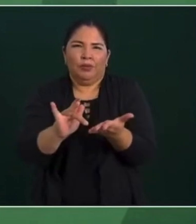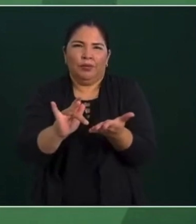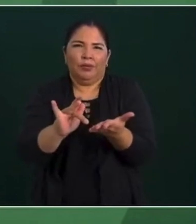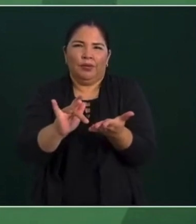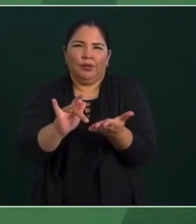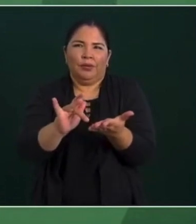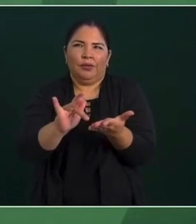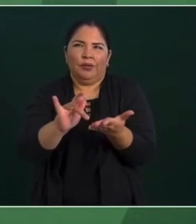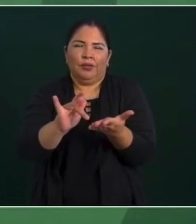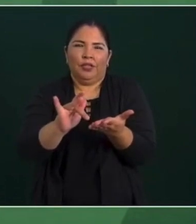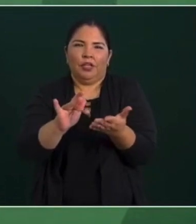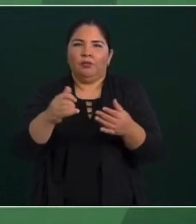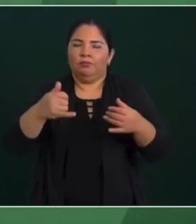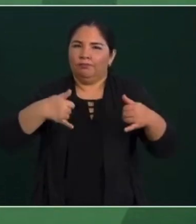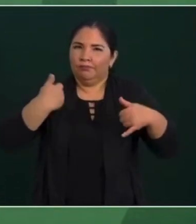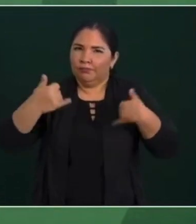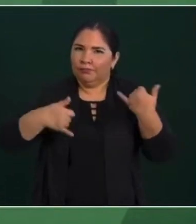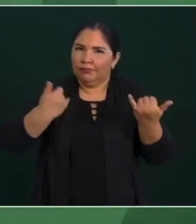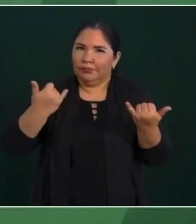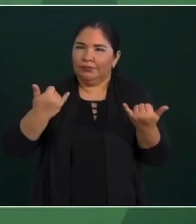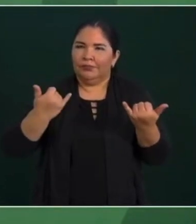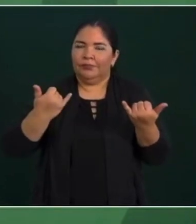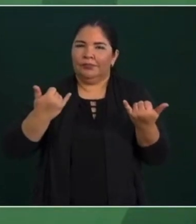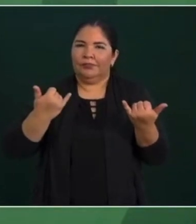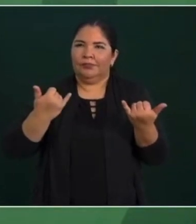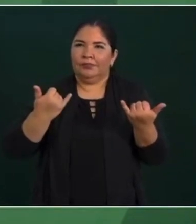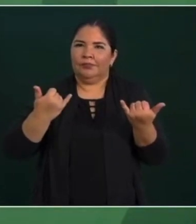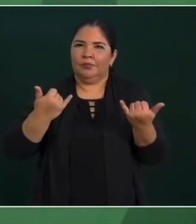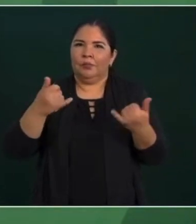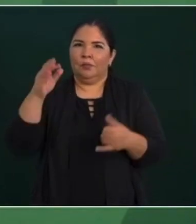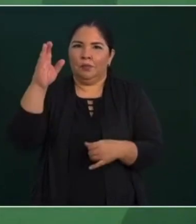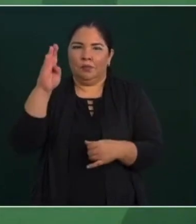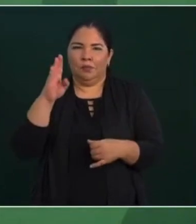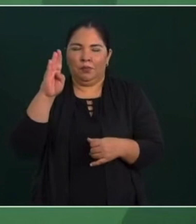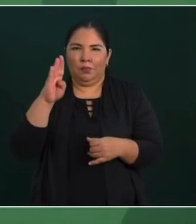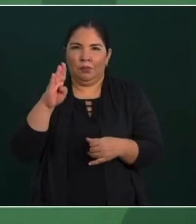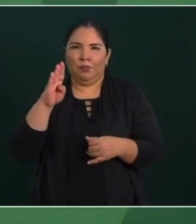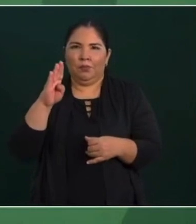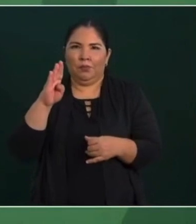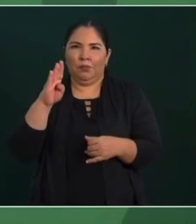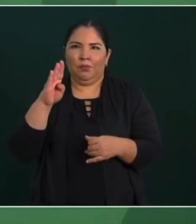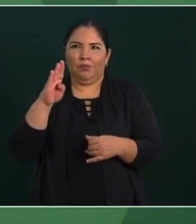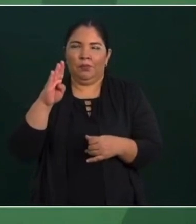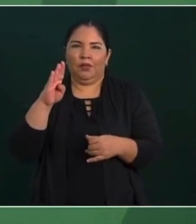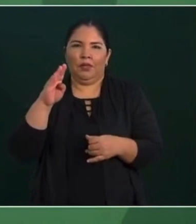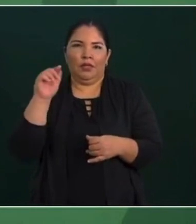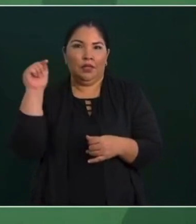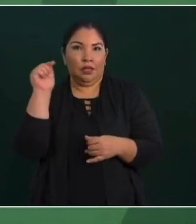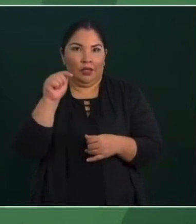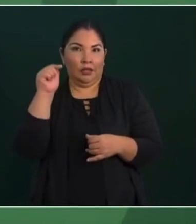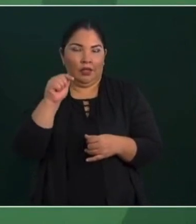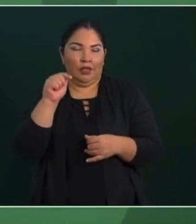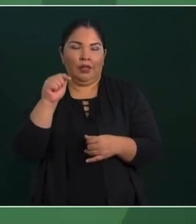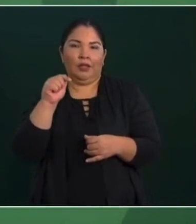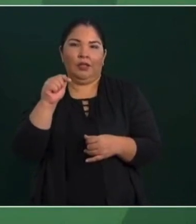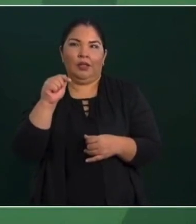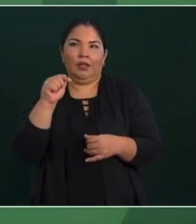Los jóvenes en Badiraguato hay 270